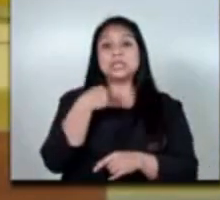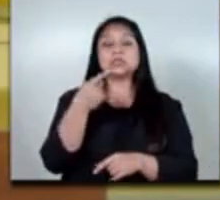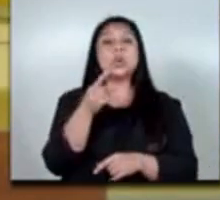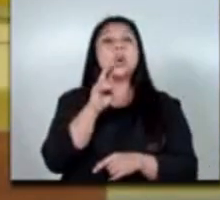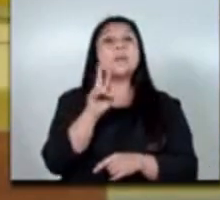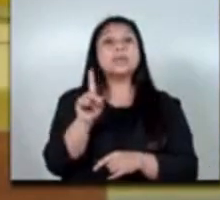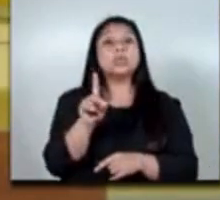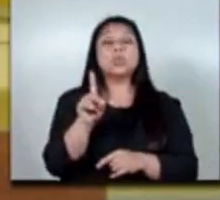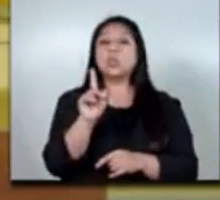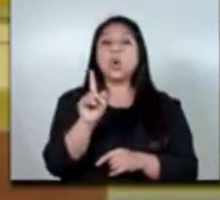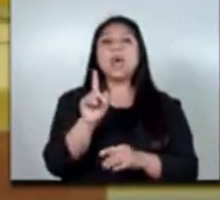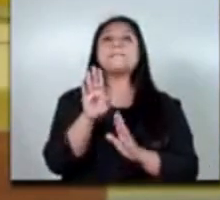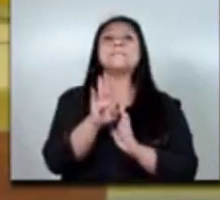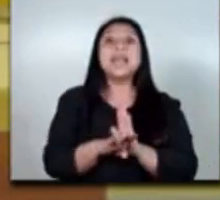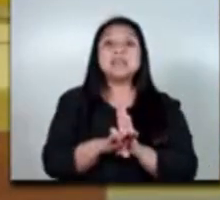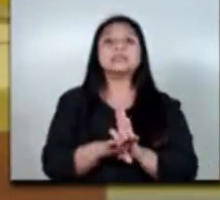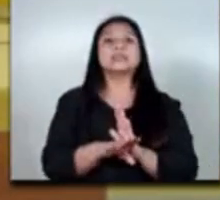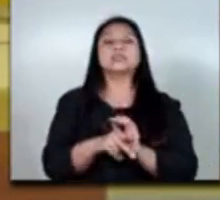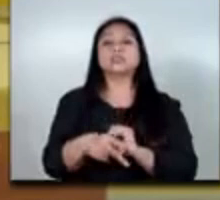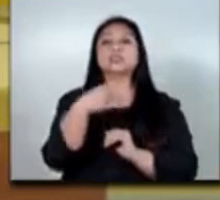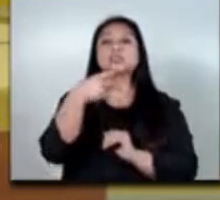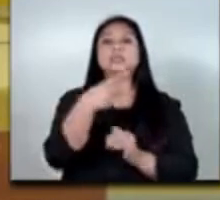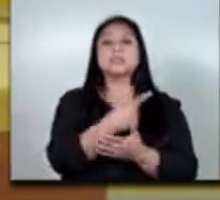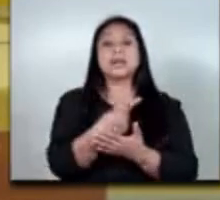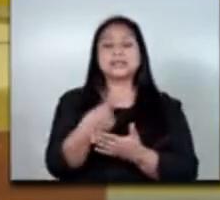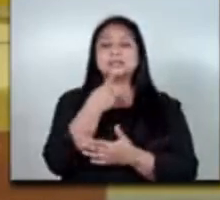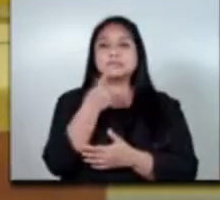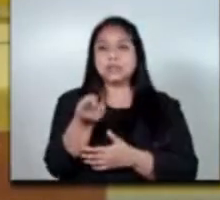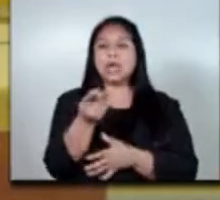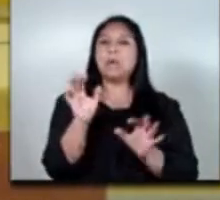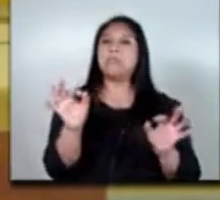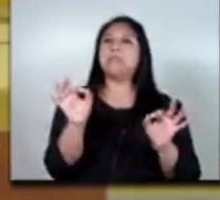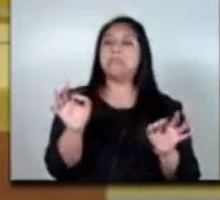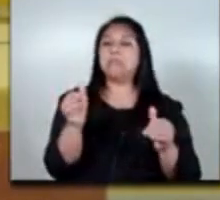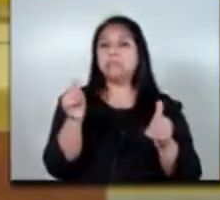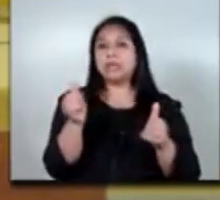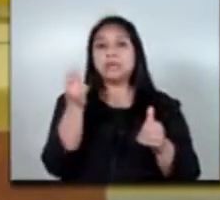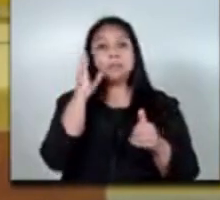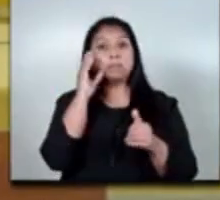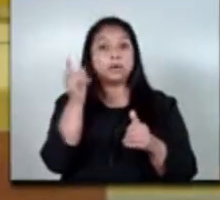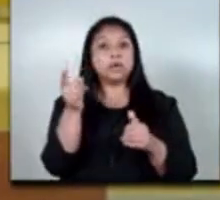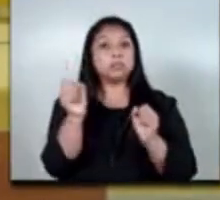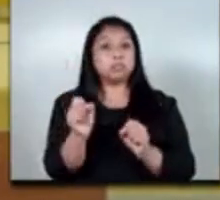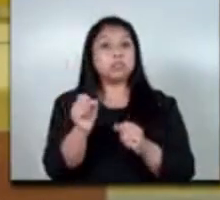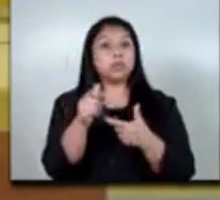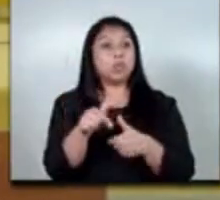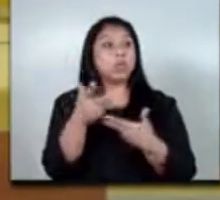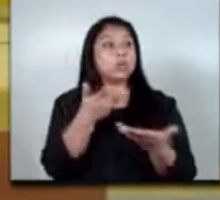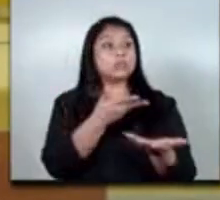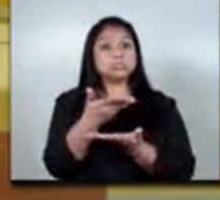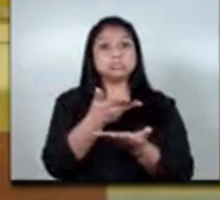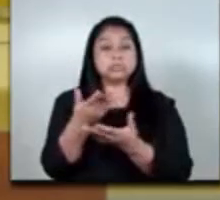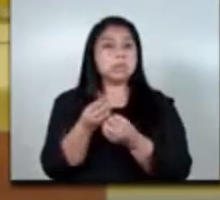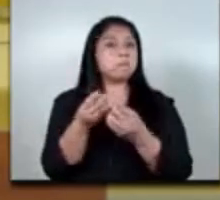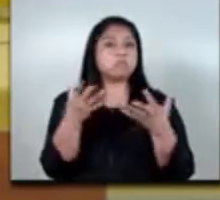y llevarlo aún dos semanas sería para nosotros genial porque podríamos podríamos atender a muchísima